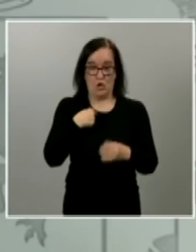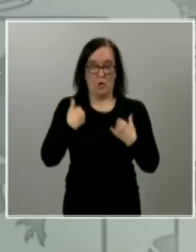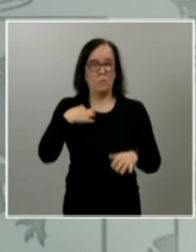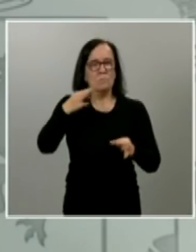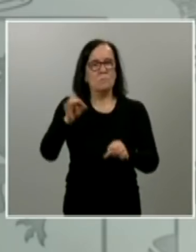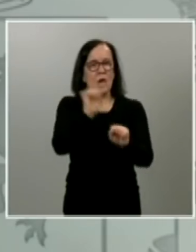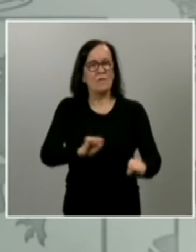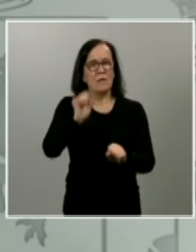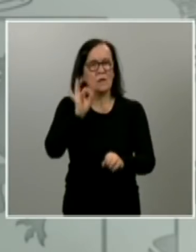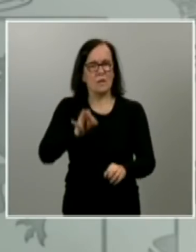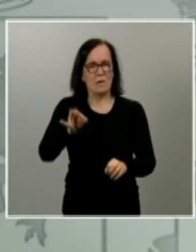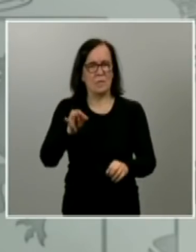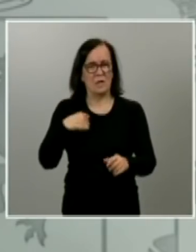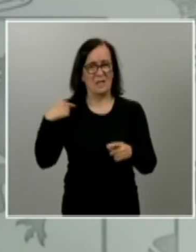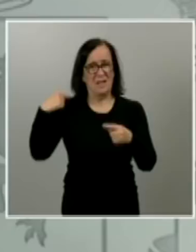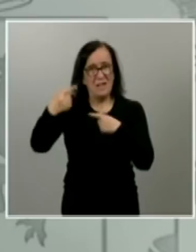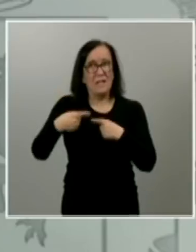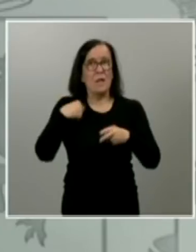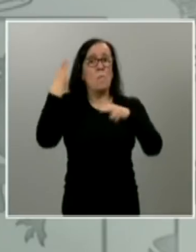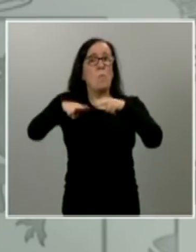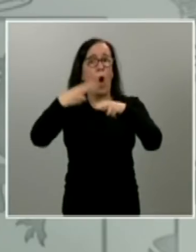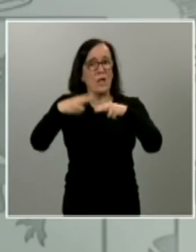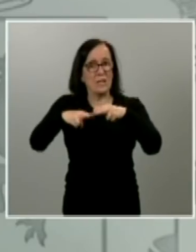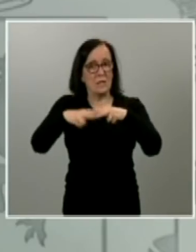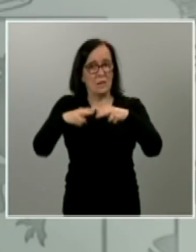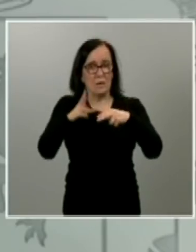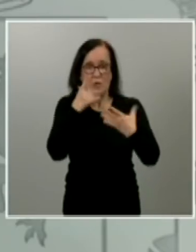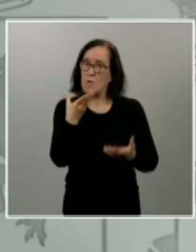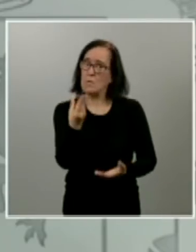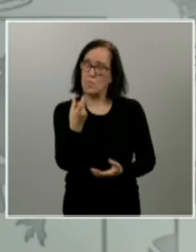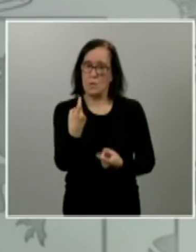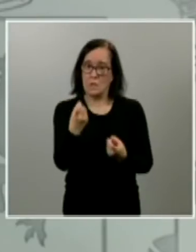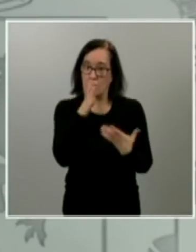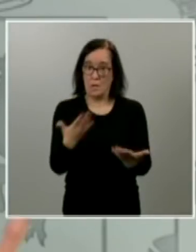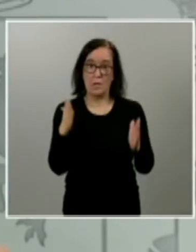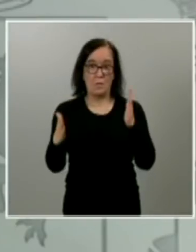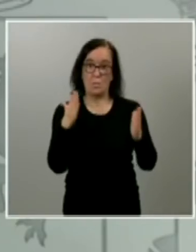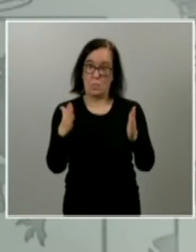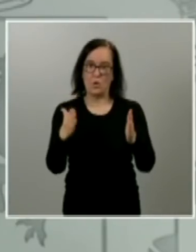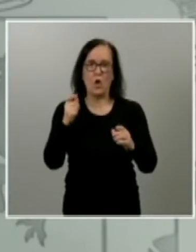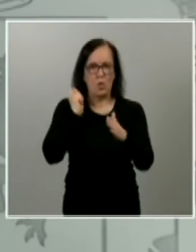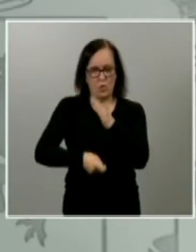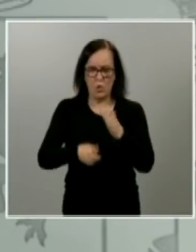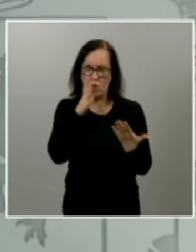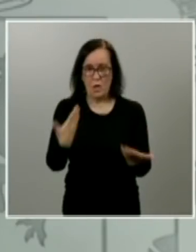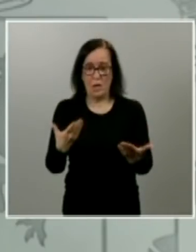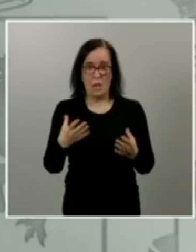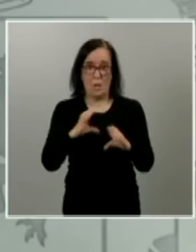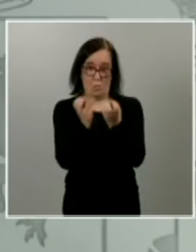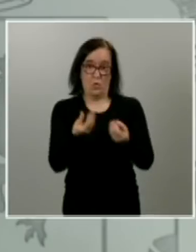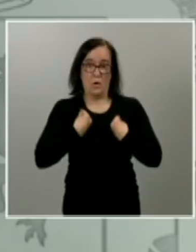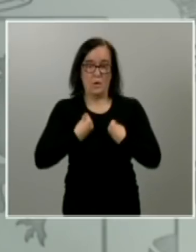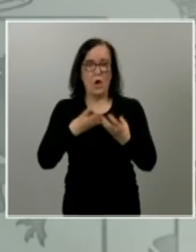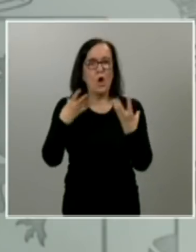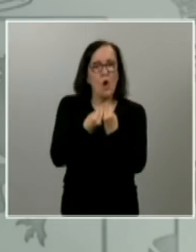a lo largo de mi trayectoria política y que creo que además es muy necesario en este momento tan crítico y también en el mundo que vivimos con o sin